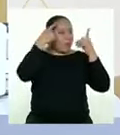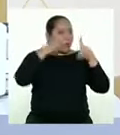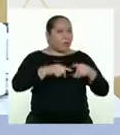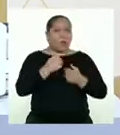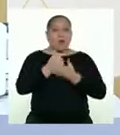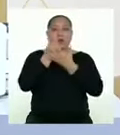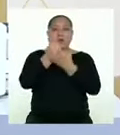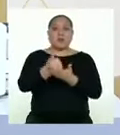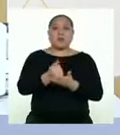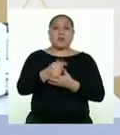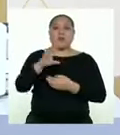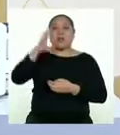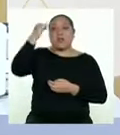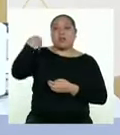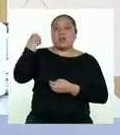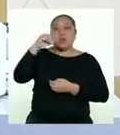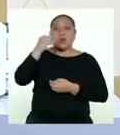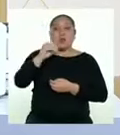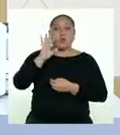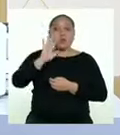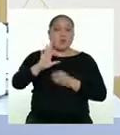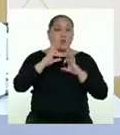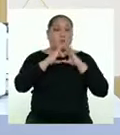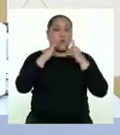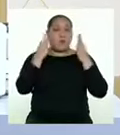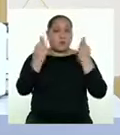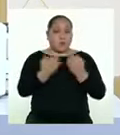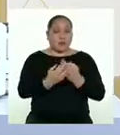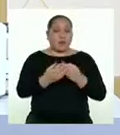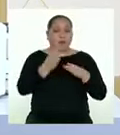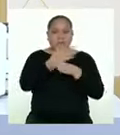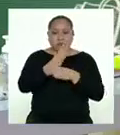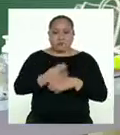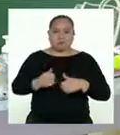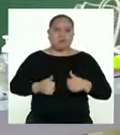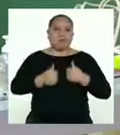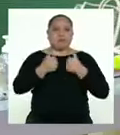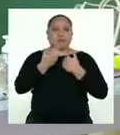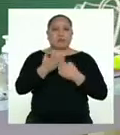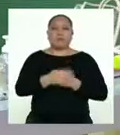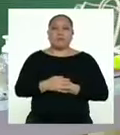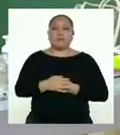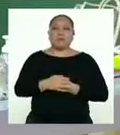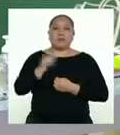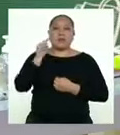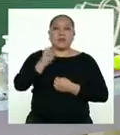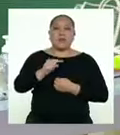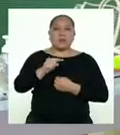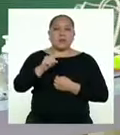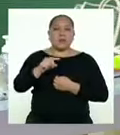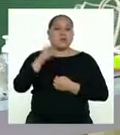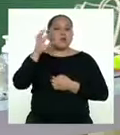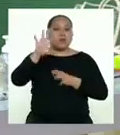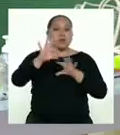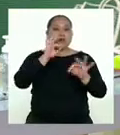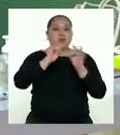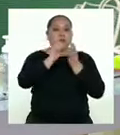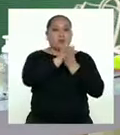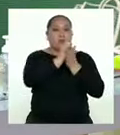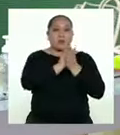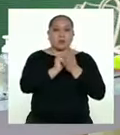ayuden a que las y los adolescentes y sus familias convivan en armonía. Para eso, he seleccionado el texto.